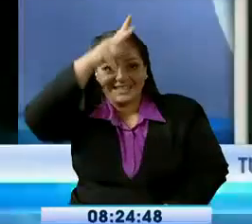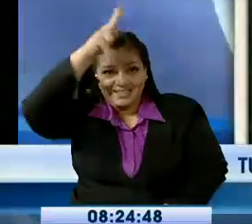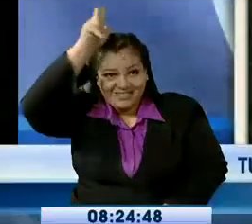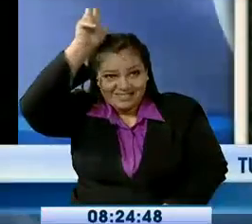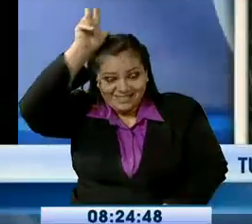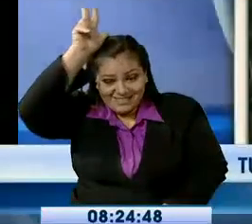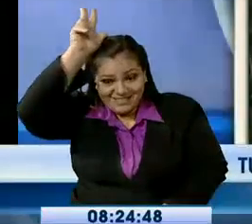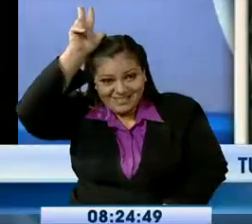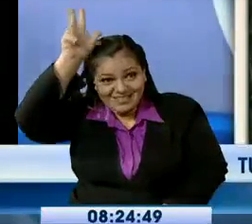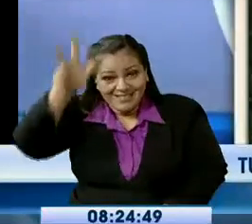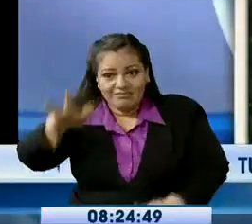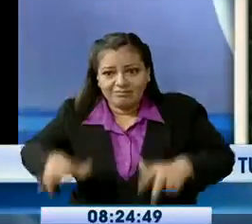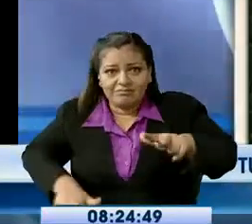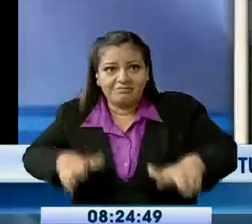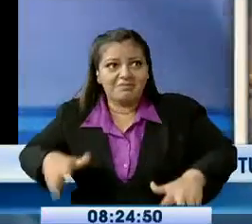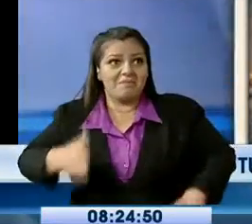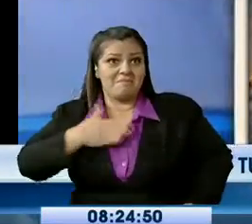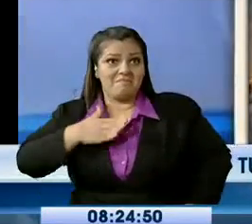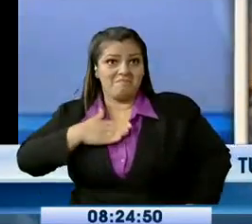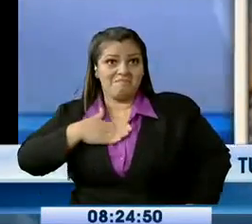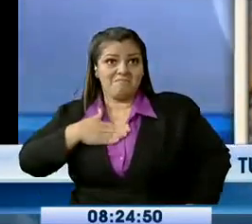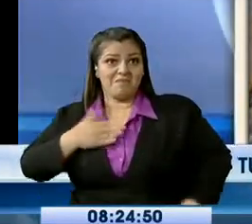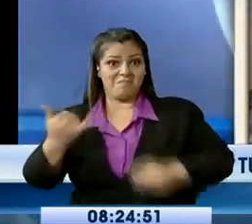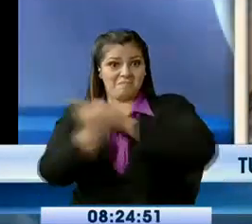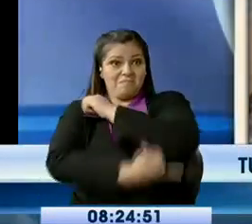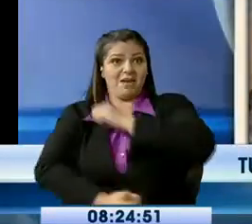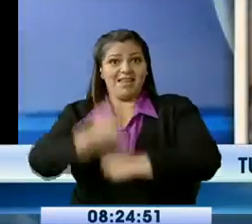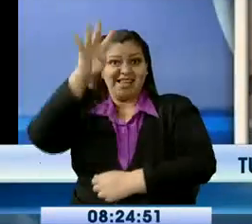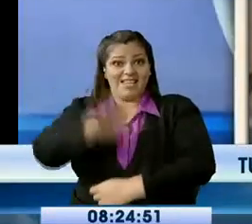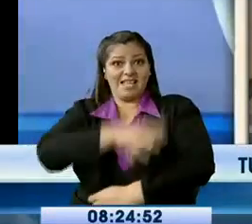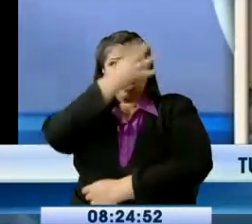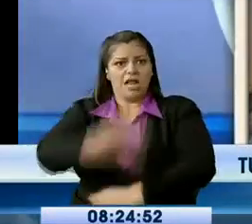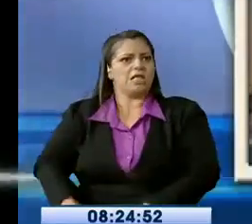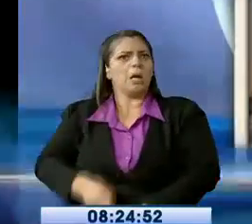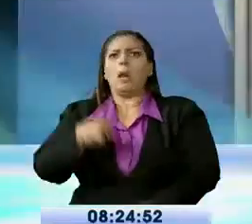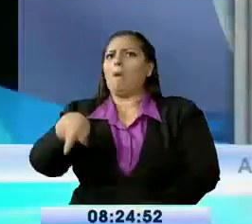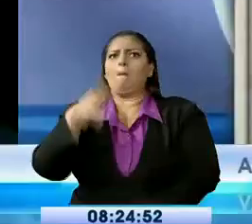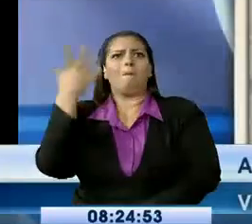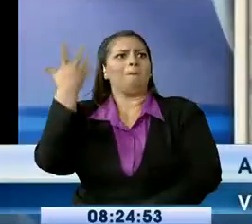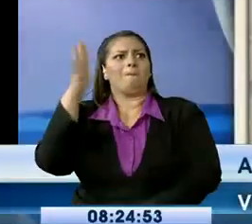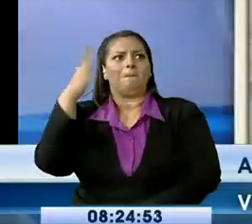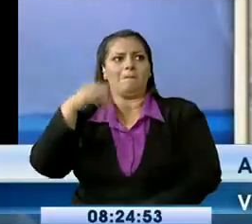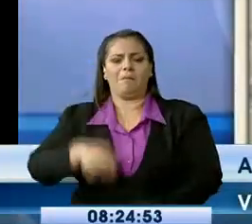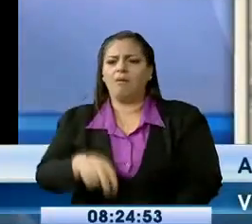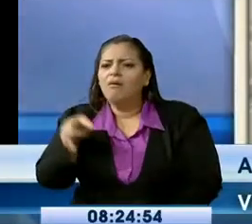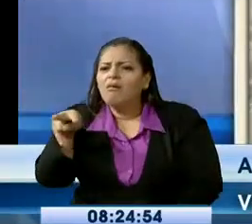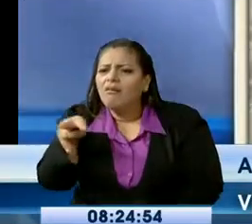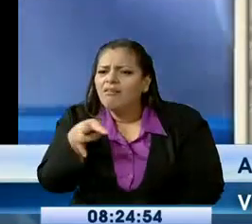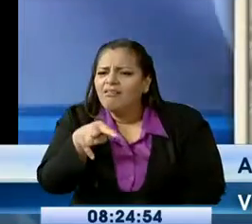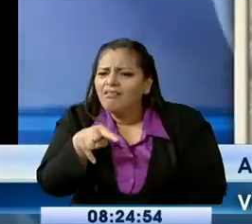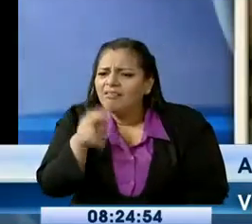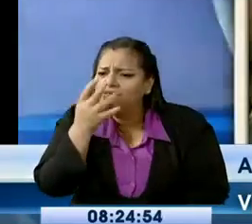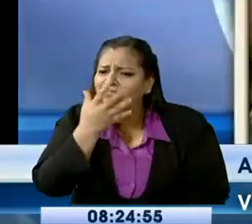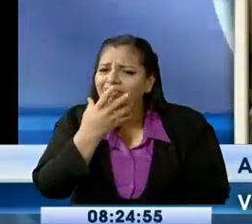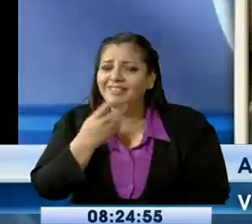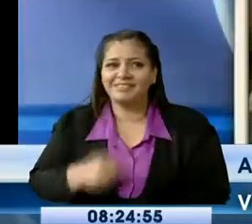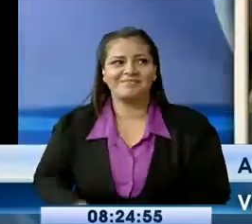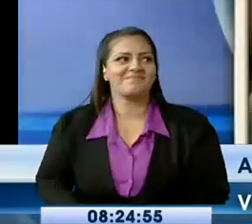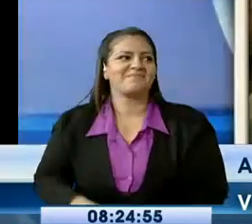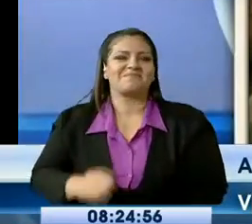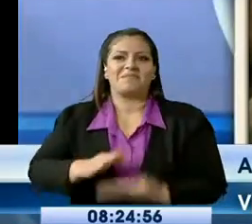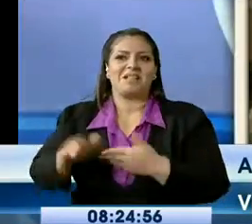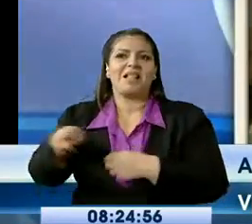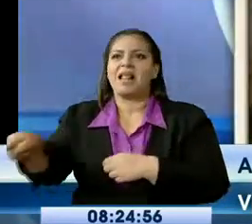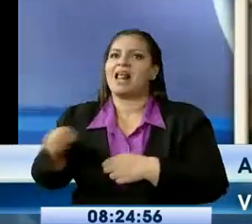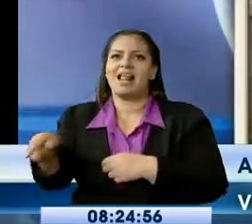No tiene en Inglaterra. Él no habla español y dice lo primero que le parece a la película Jurassic Park de los dinosaurios, porque